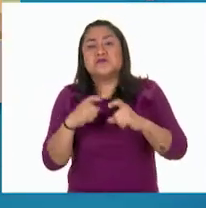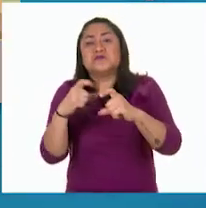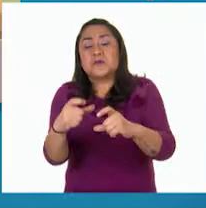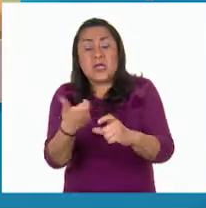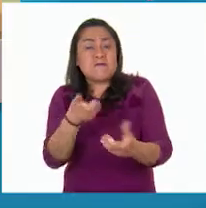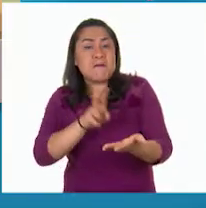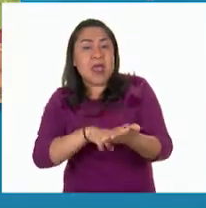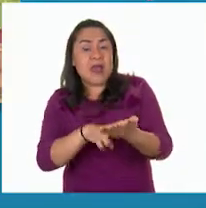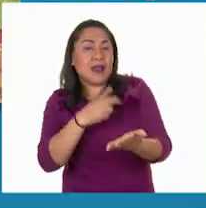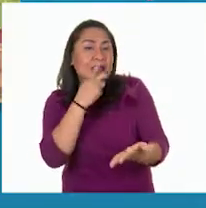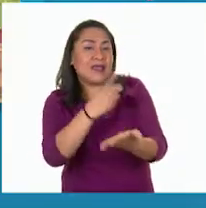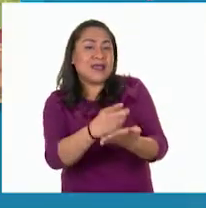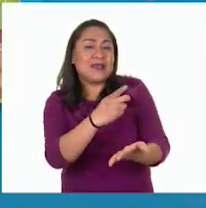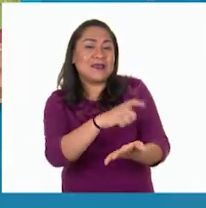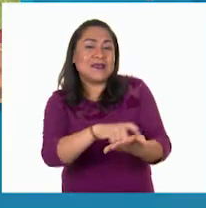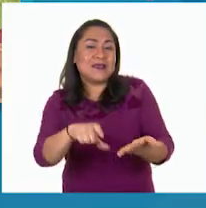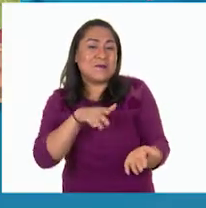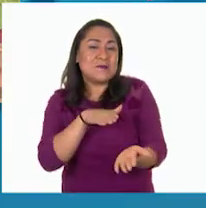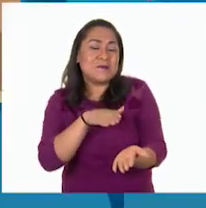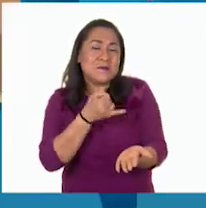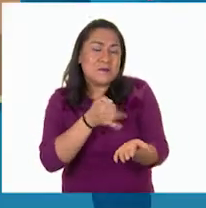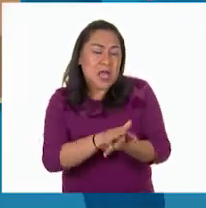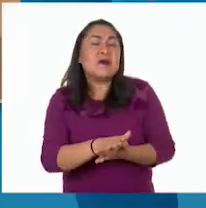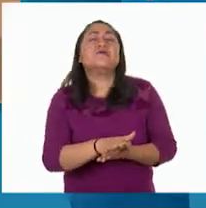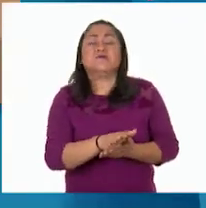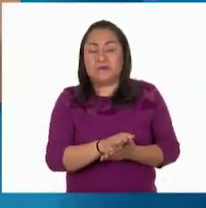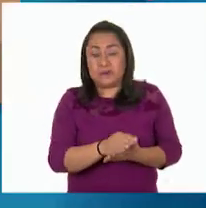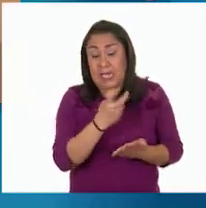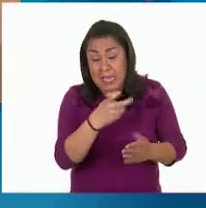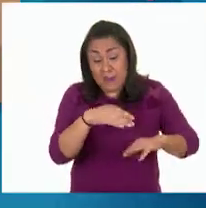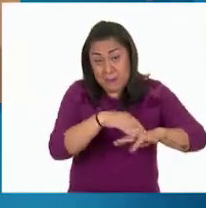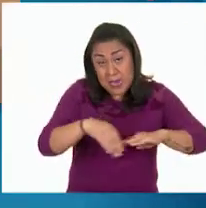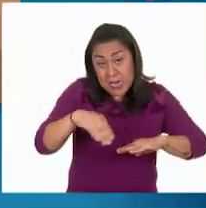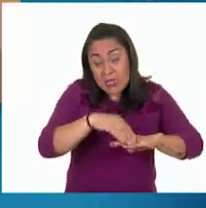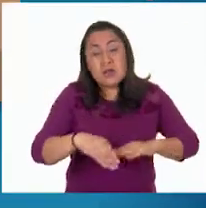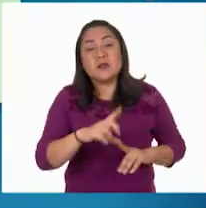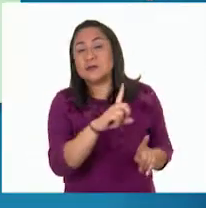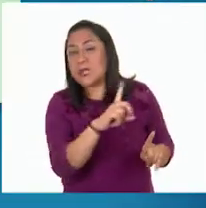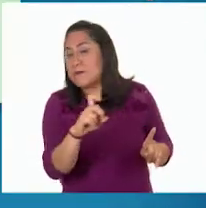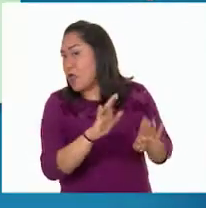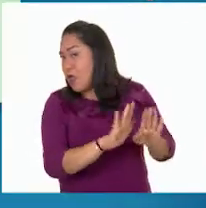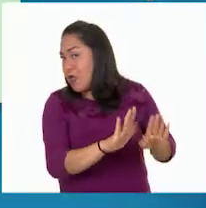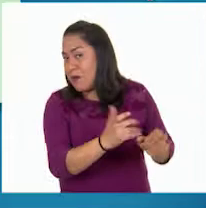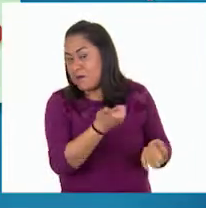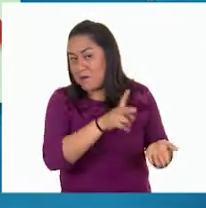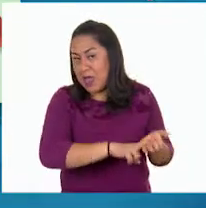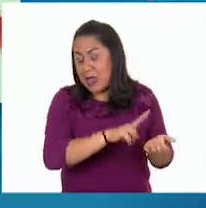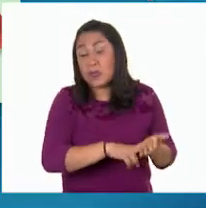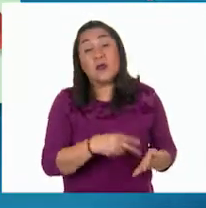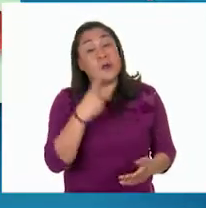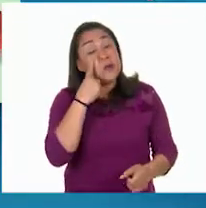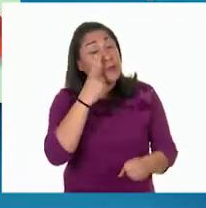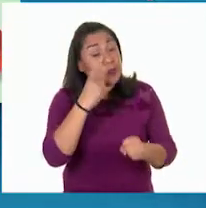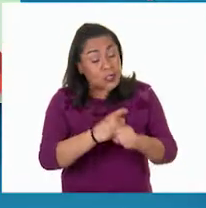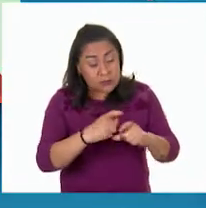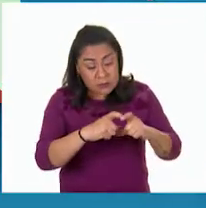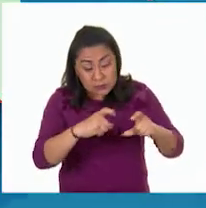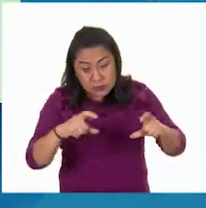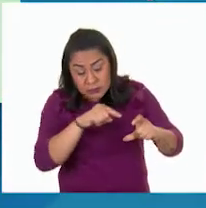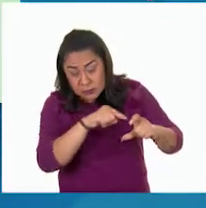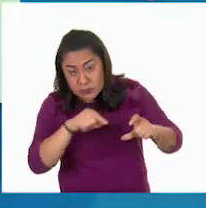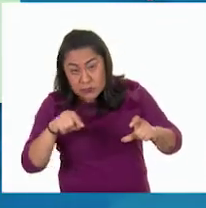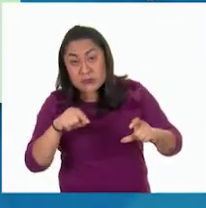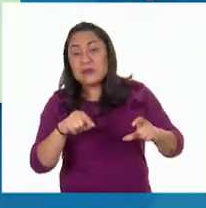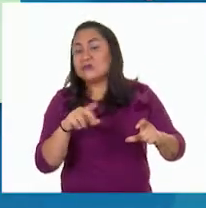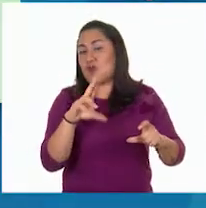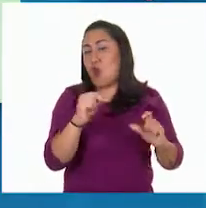por el valor que tienen impreso. Todos aceptamos la promesa de que ese billete vale 100 pesos. Lo primero es asegurarse que los billetes sean muy